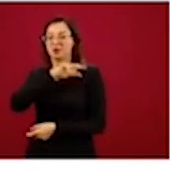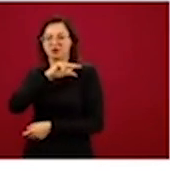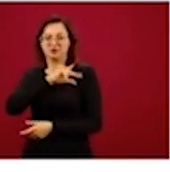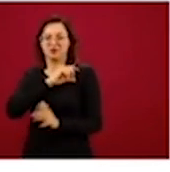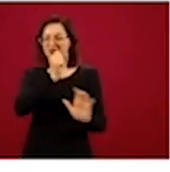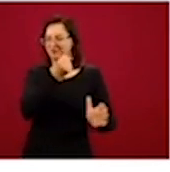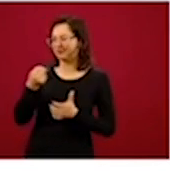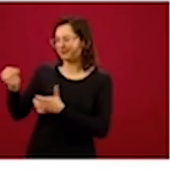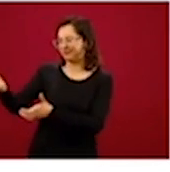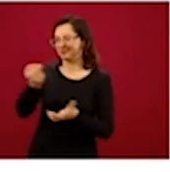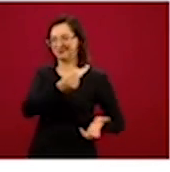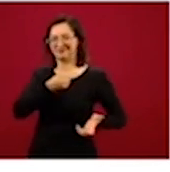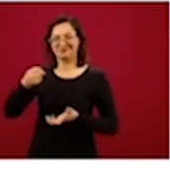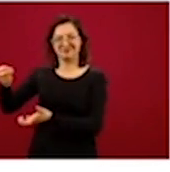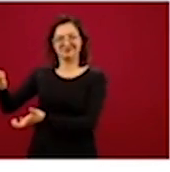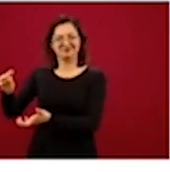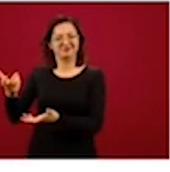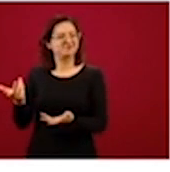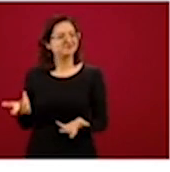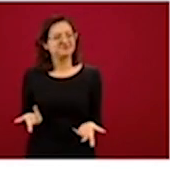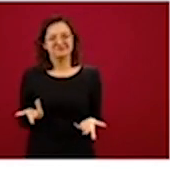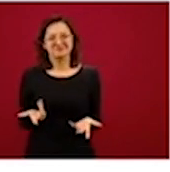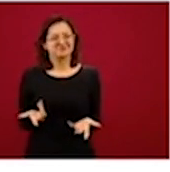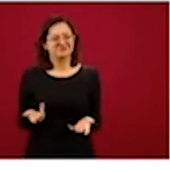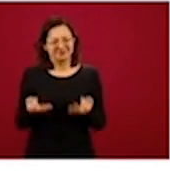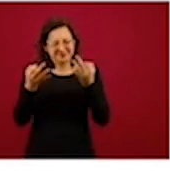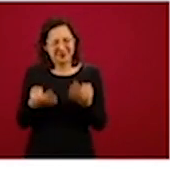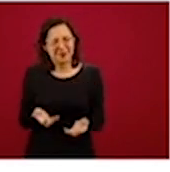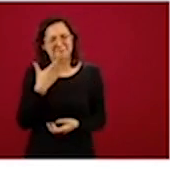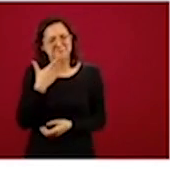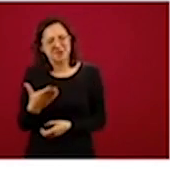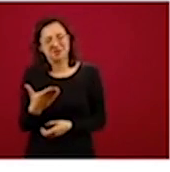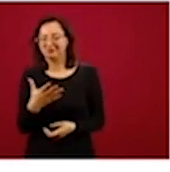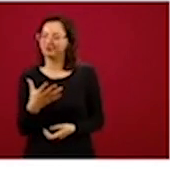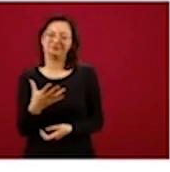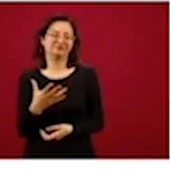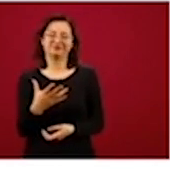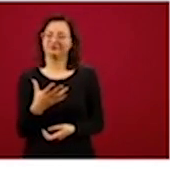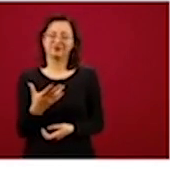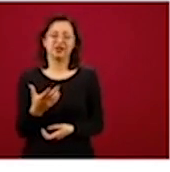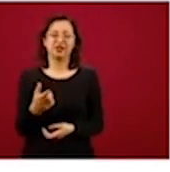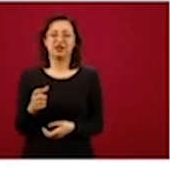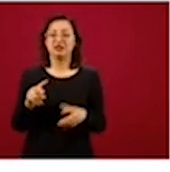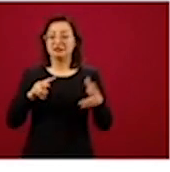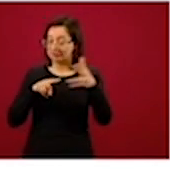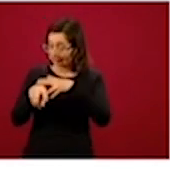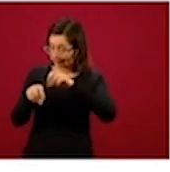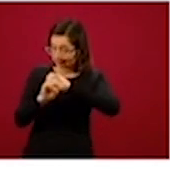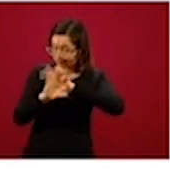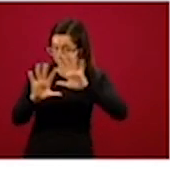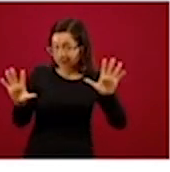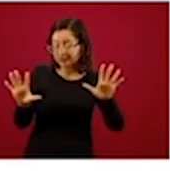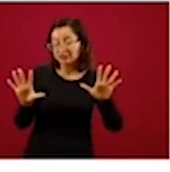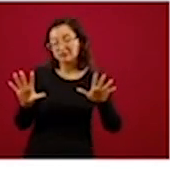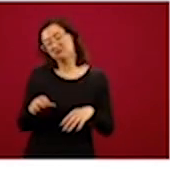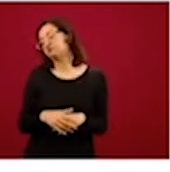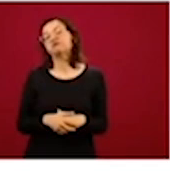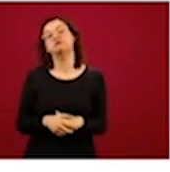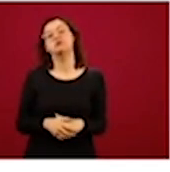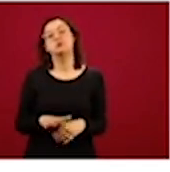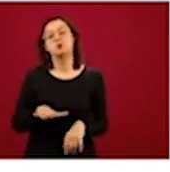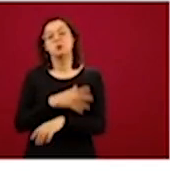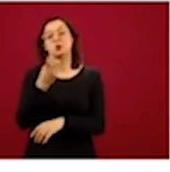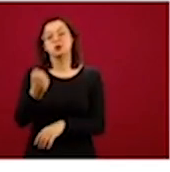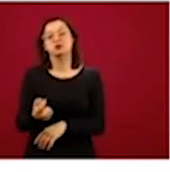Esto no se considera que sea lo más eficiente y en algunos casos tampoco lo más transparente y esta es la razón por